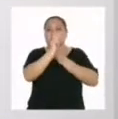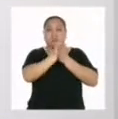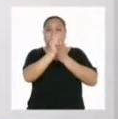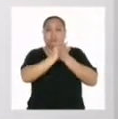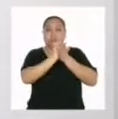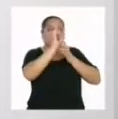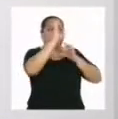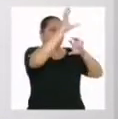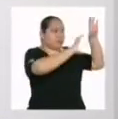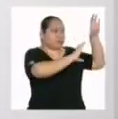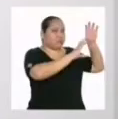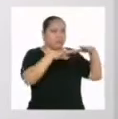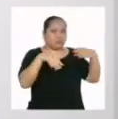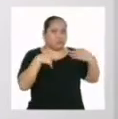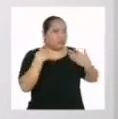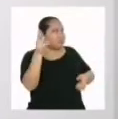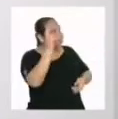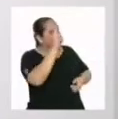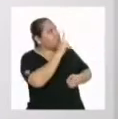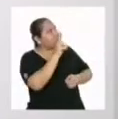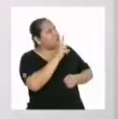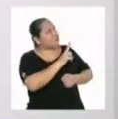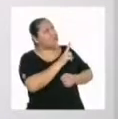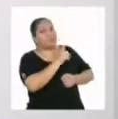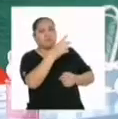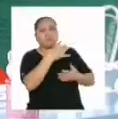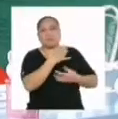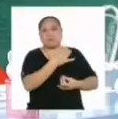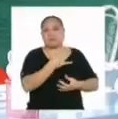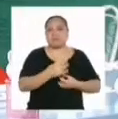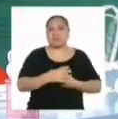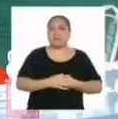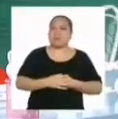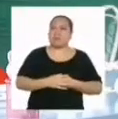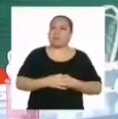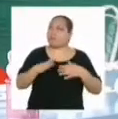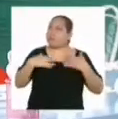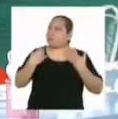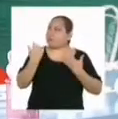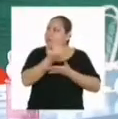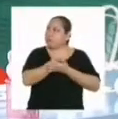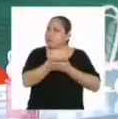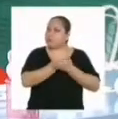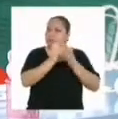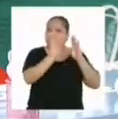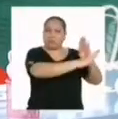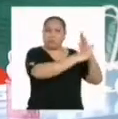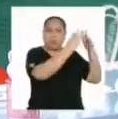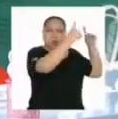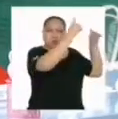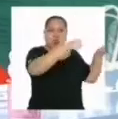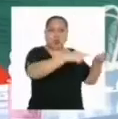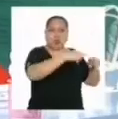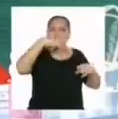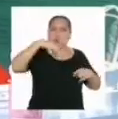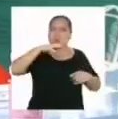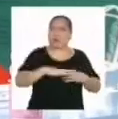que propicie la lectura y genere interés. ¿Y podré diseñar un periódico mural para que parezca una red social?